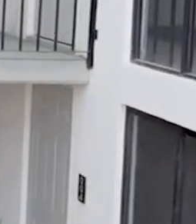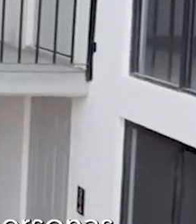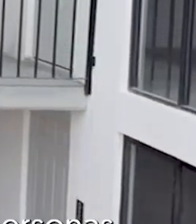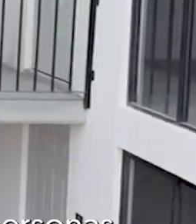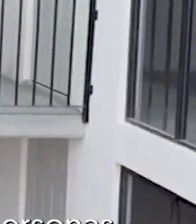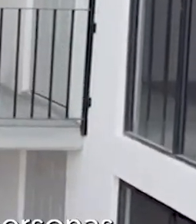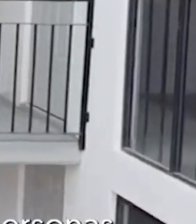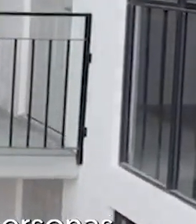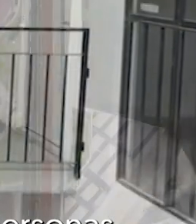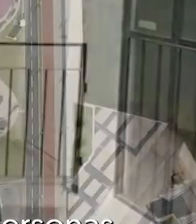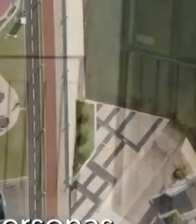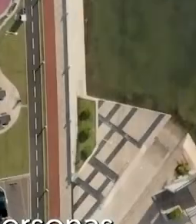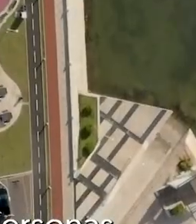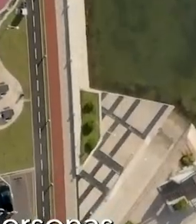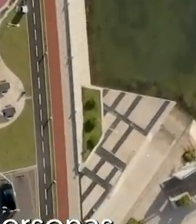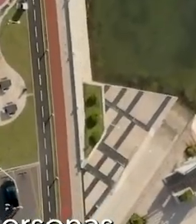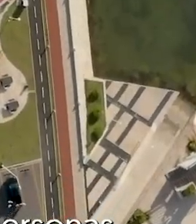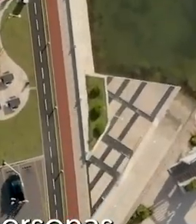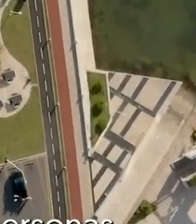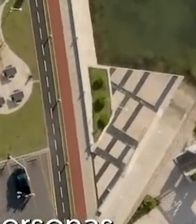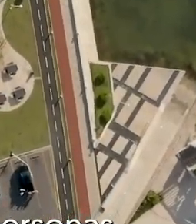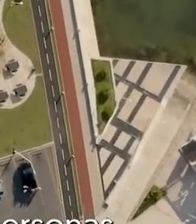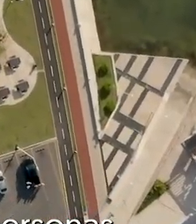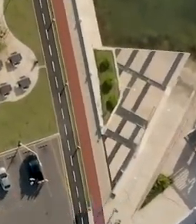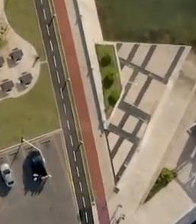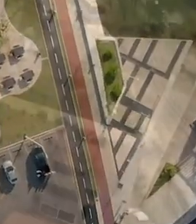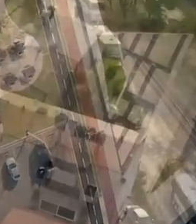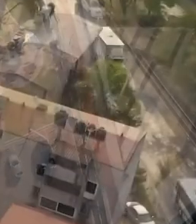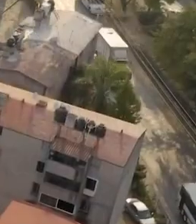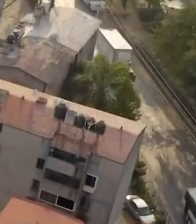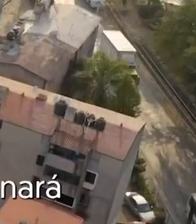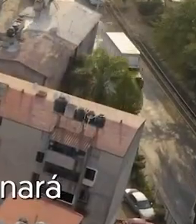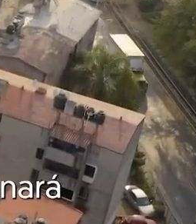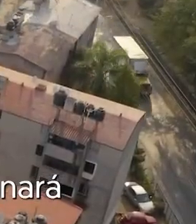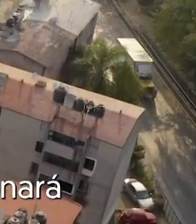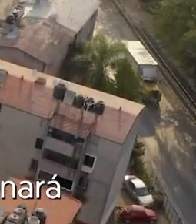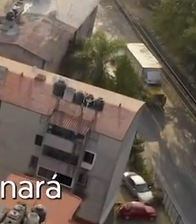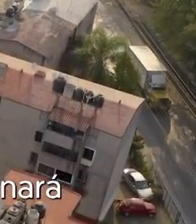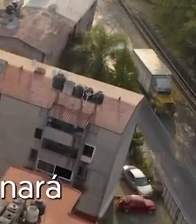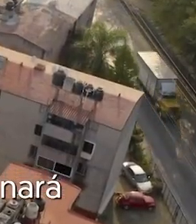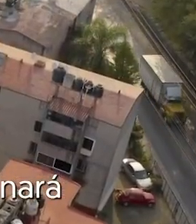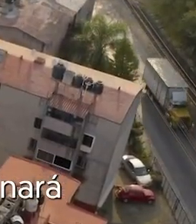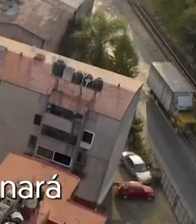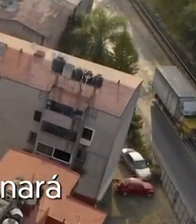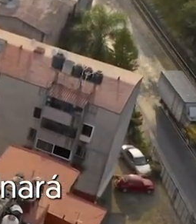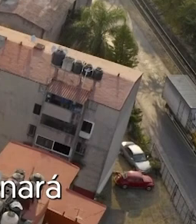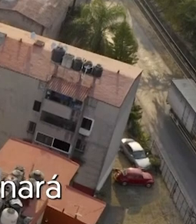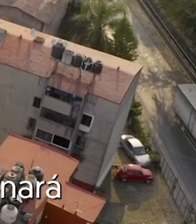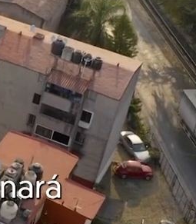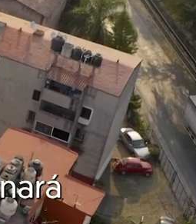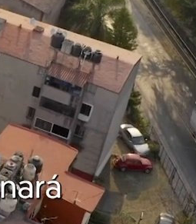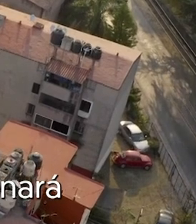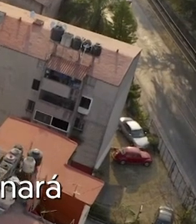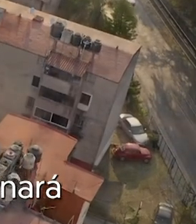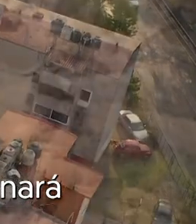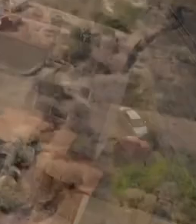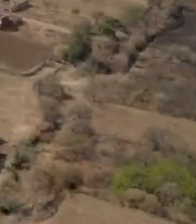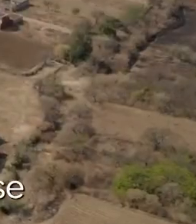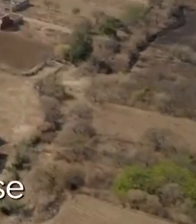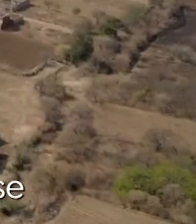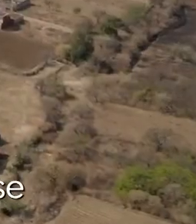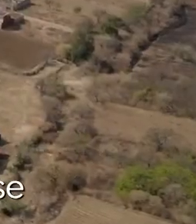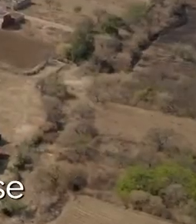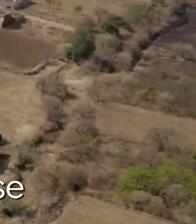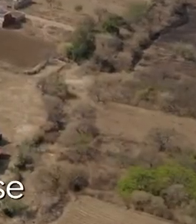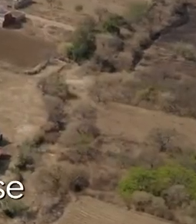deportivos para garantizar la calidad de vida de las personas. Parte de las viviendas nuevas se destinará a renta social,